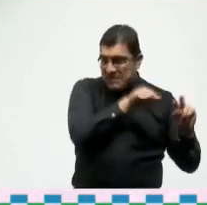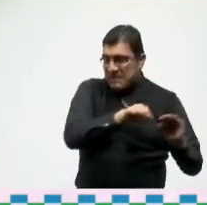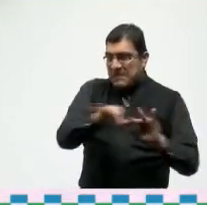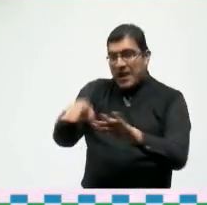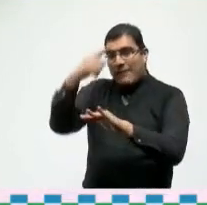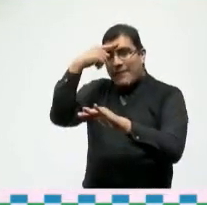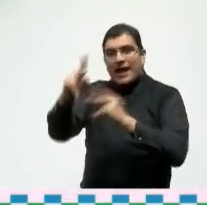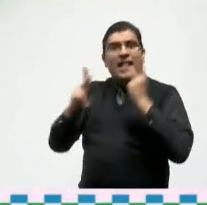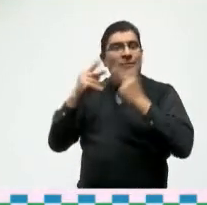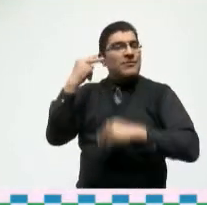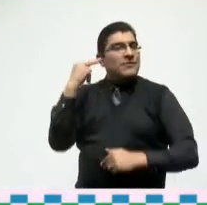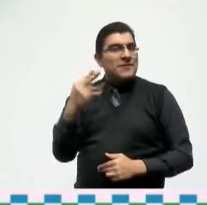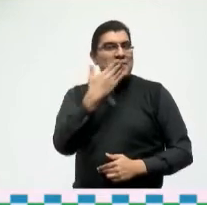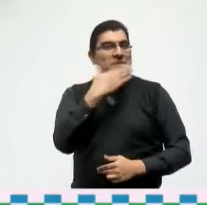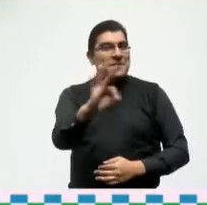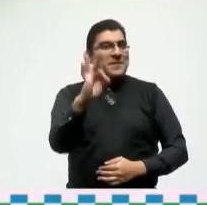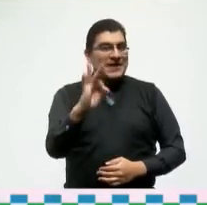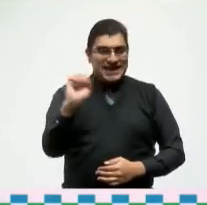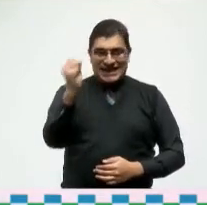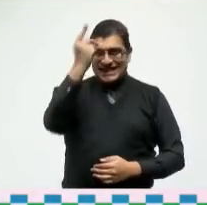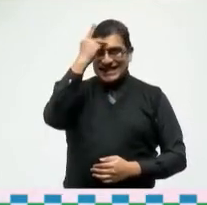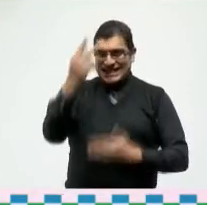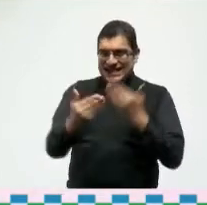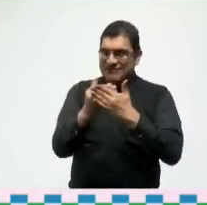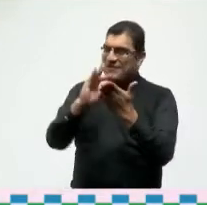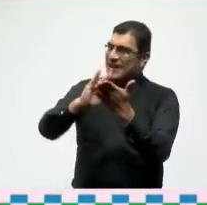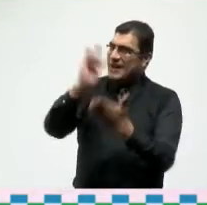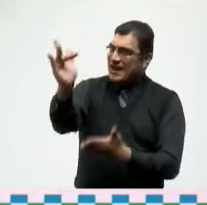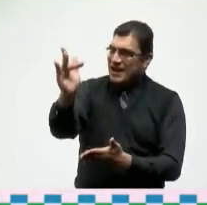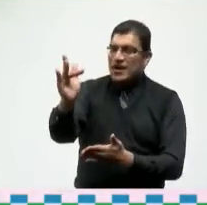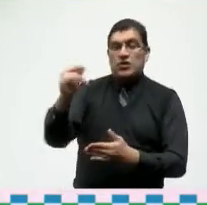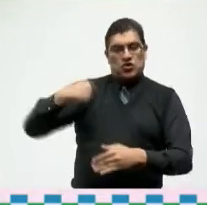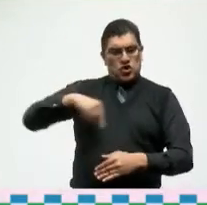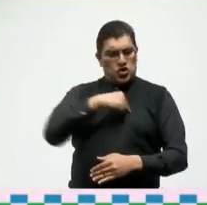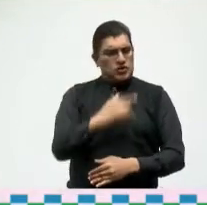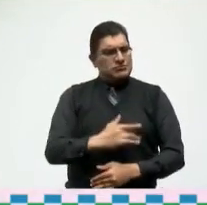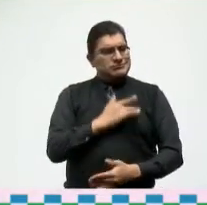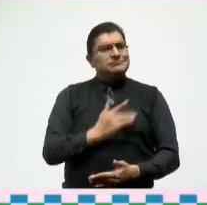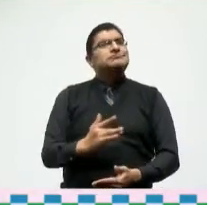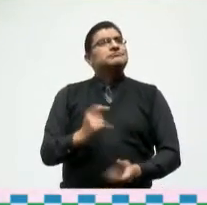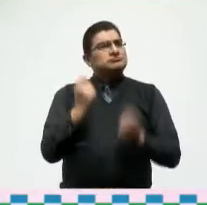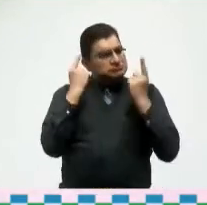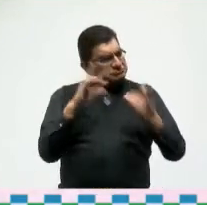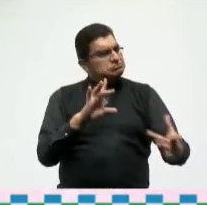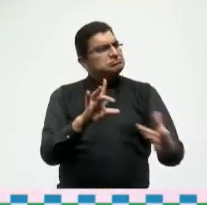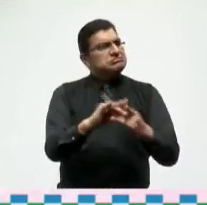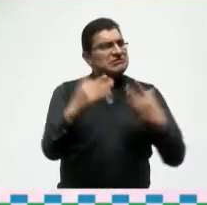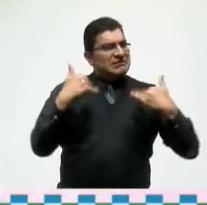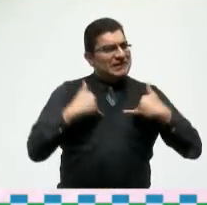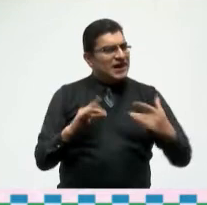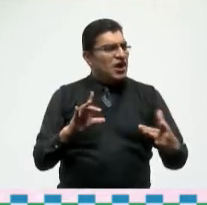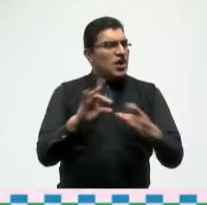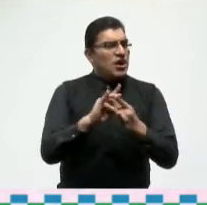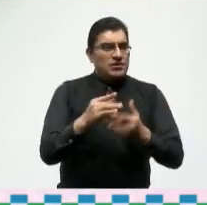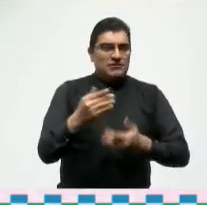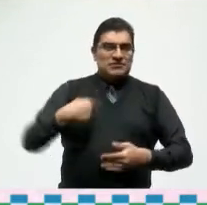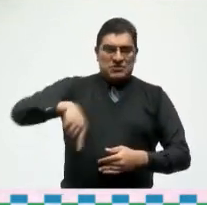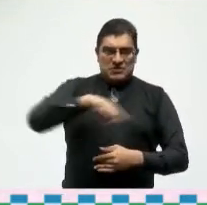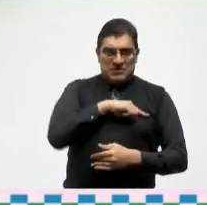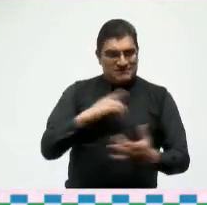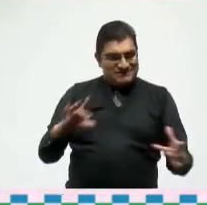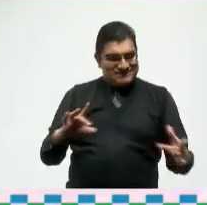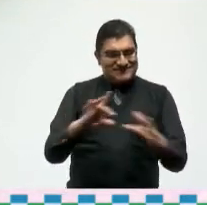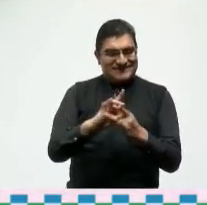agradecemos a san luis potosí su disposición y comprensión para ser los anfitriones